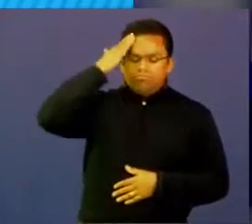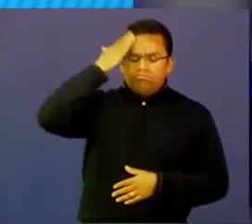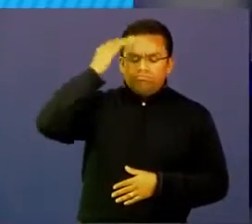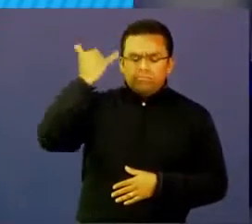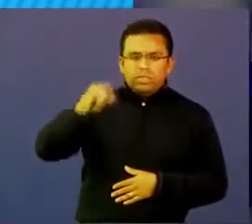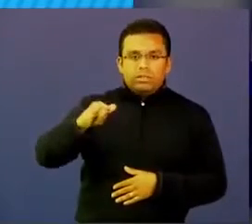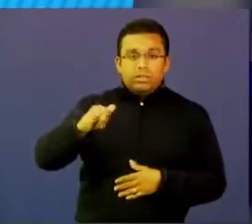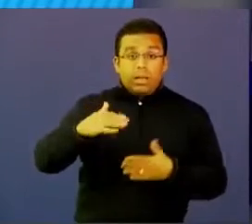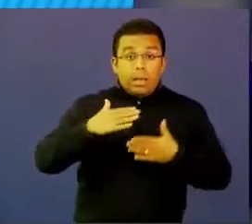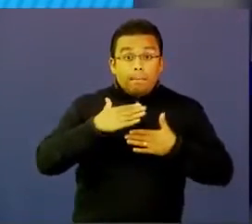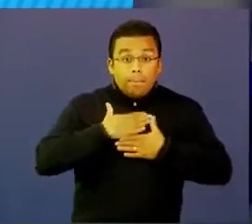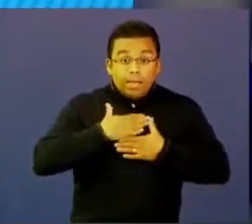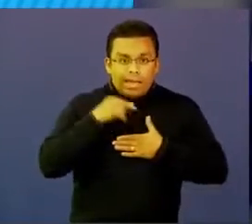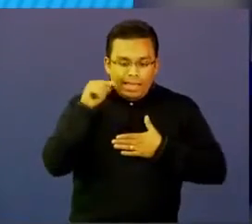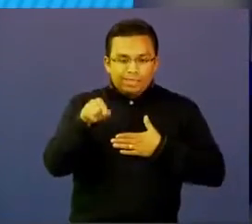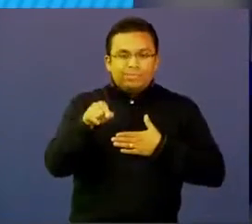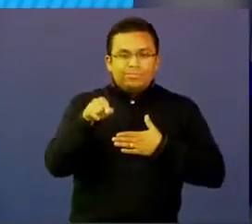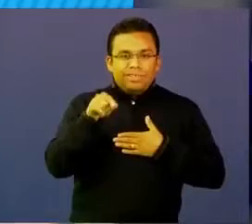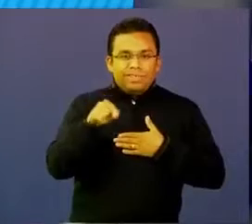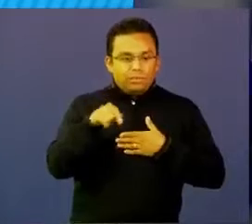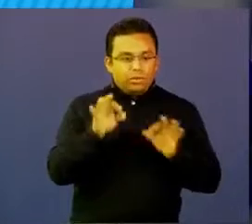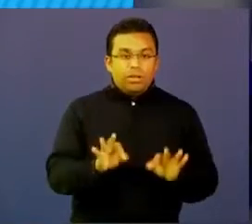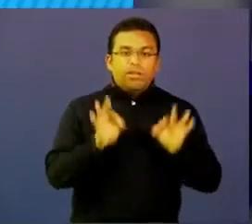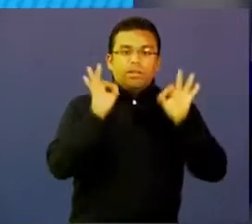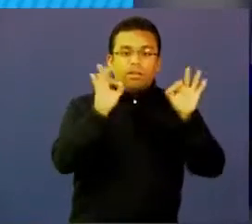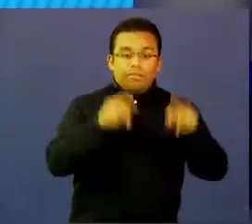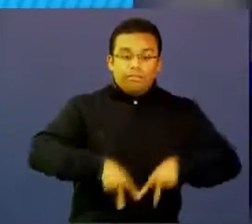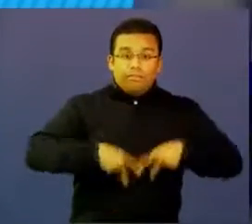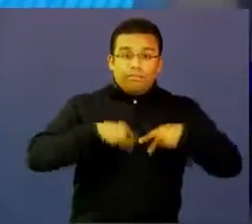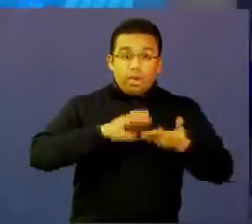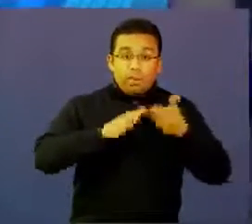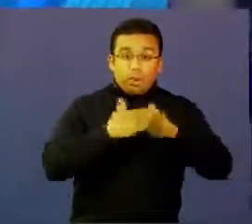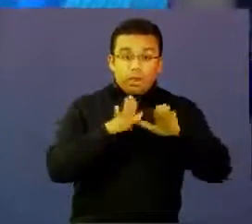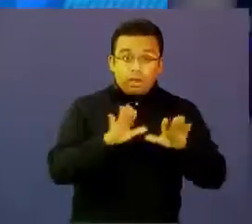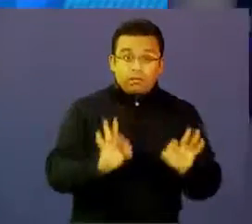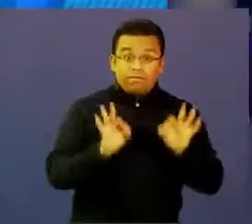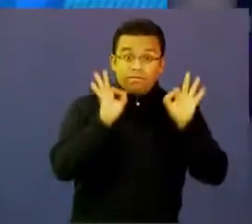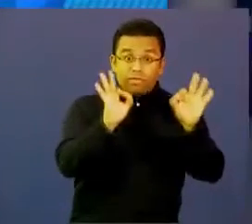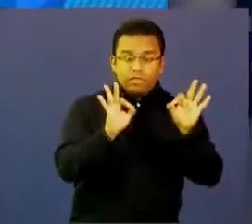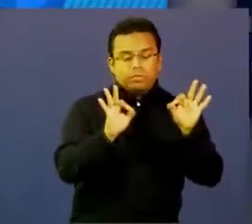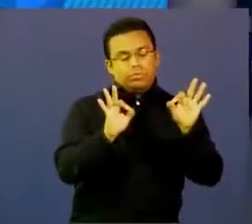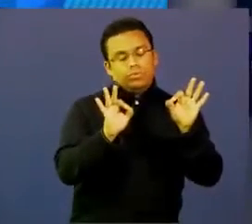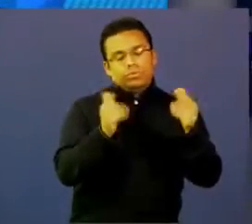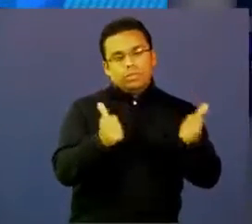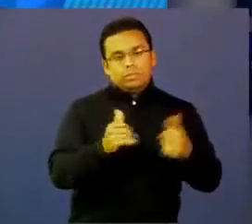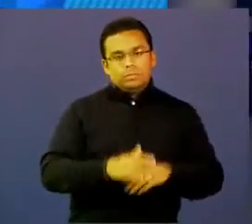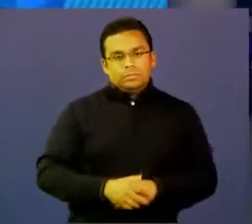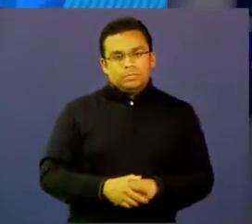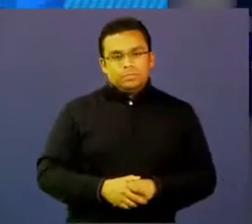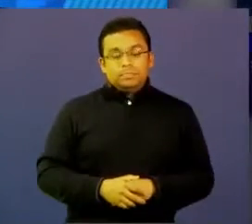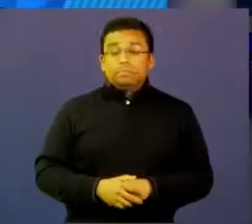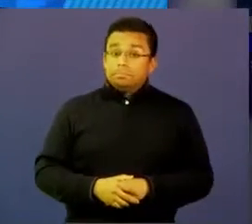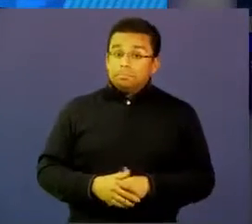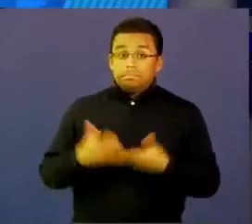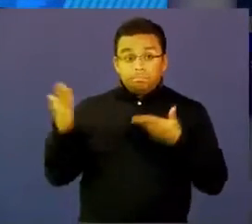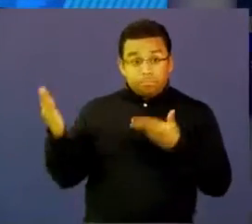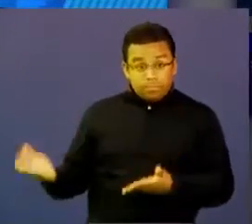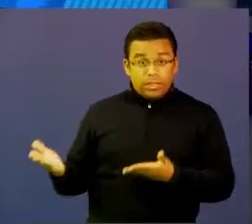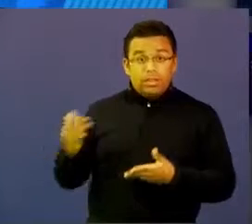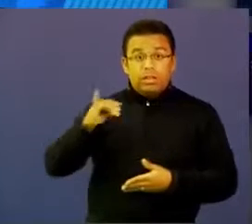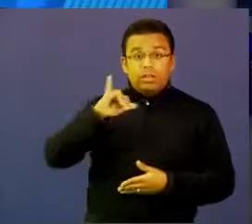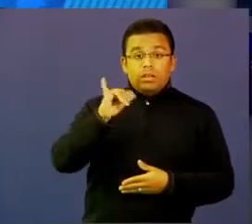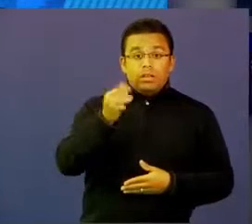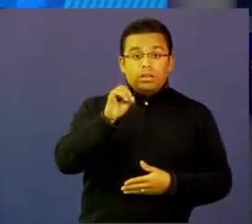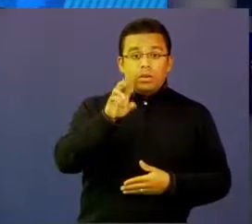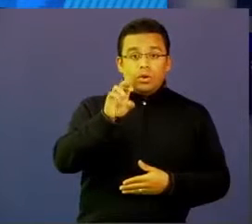motivación que esa y es mejorar la calidad de vida de la comunidad bueno, perfecto pues ya lo vieron ya lo escucharon es jorge